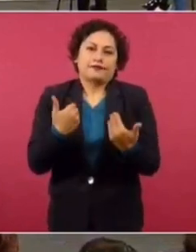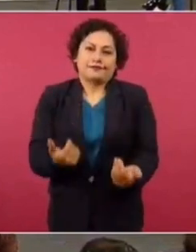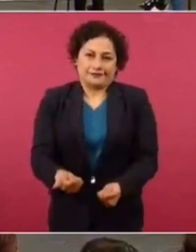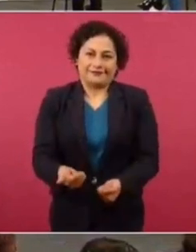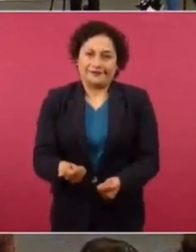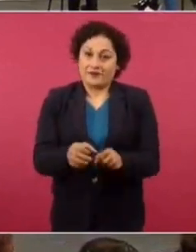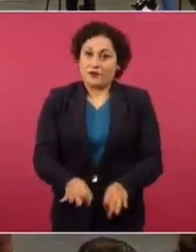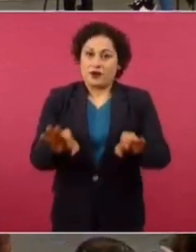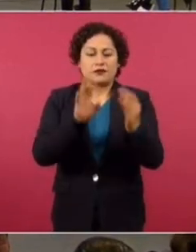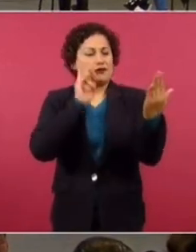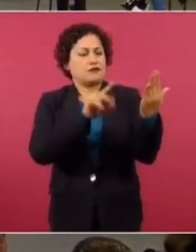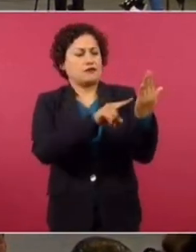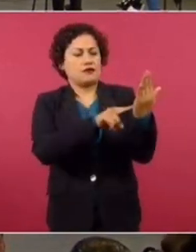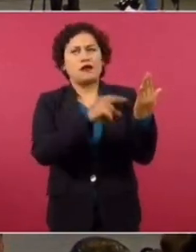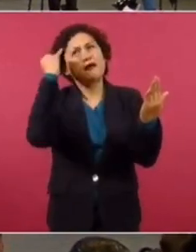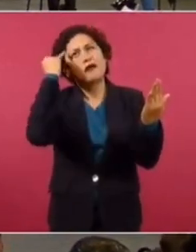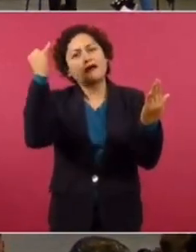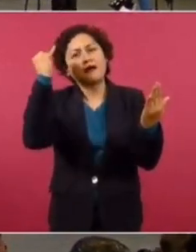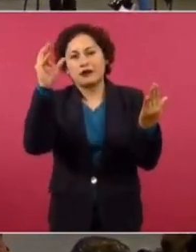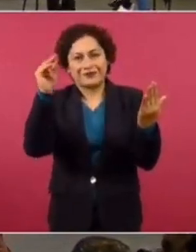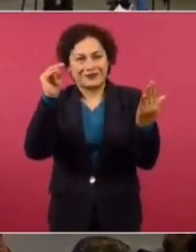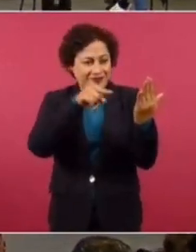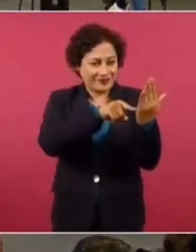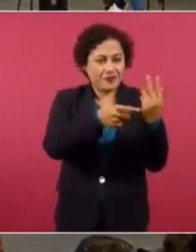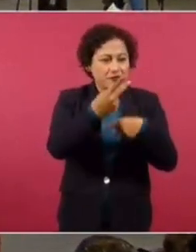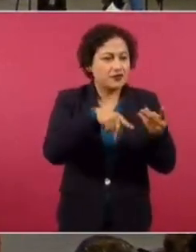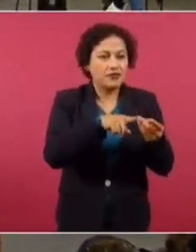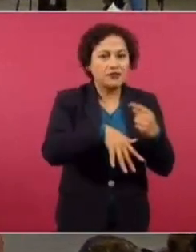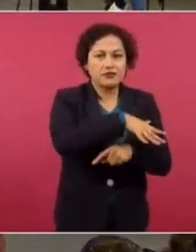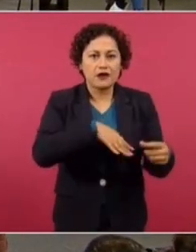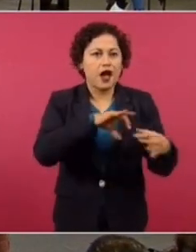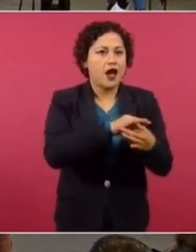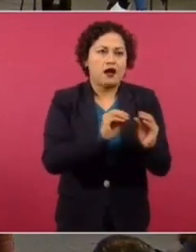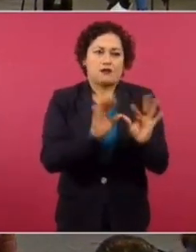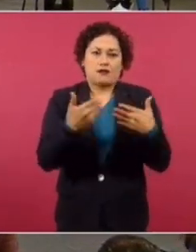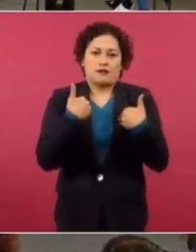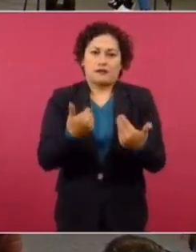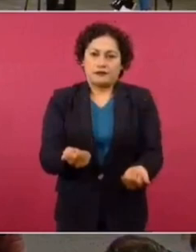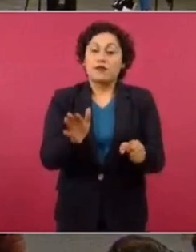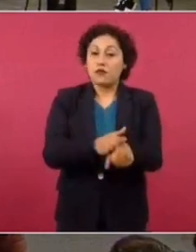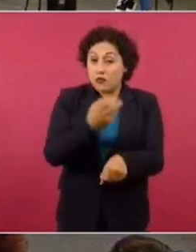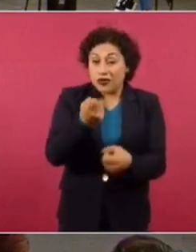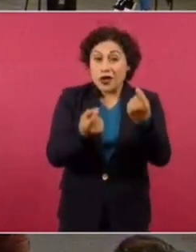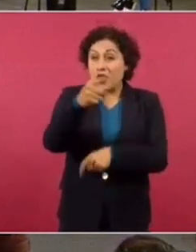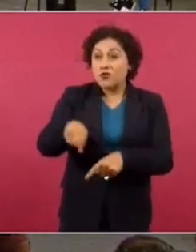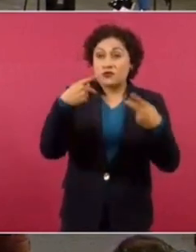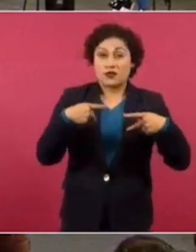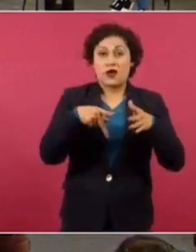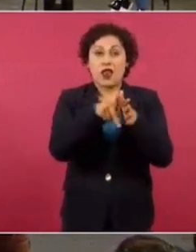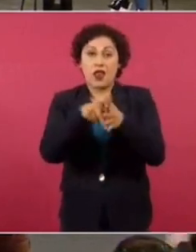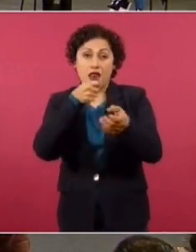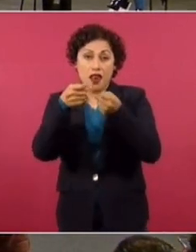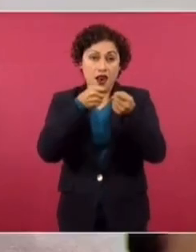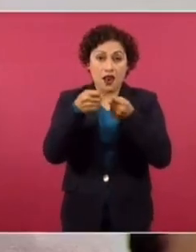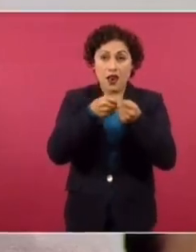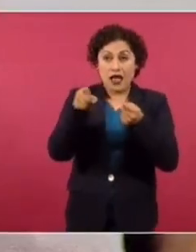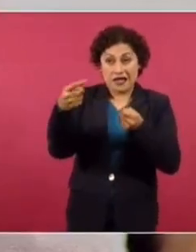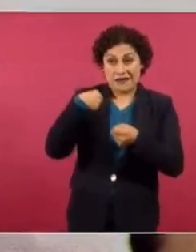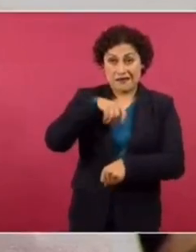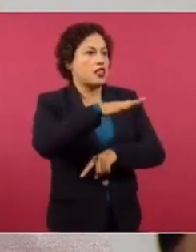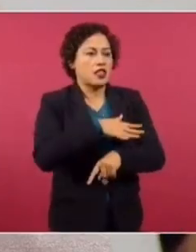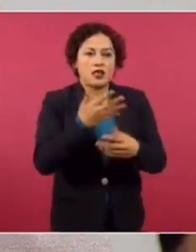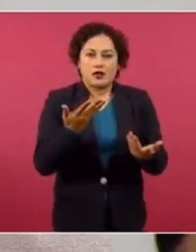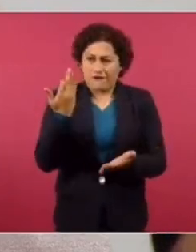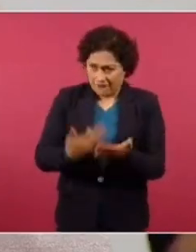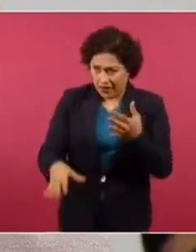contexto. Entonces, en la prensa, que no nos quiere, pues son expertos en sacar